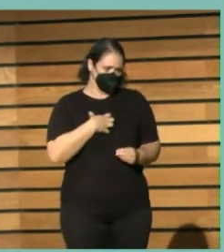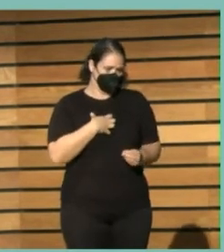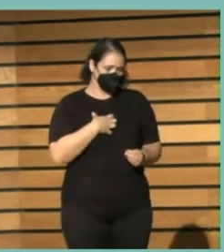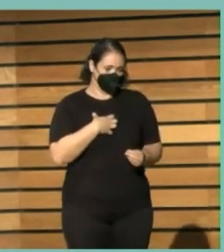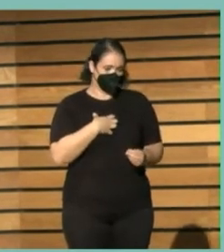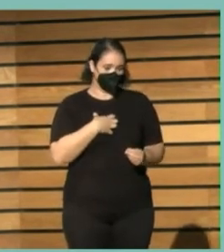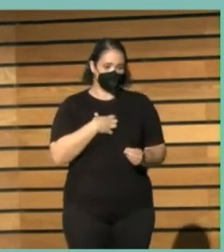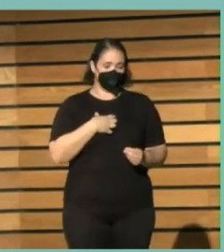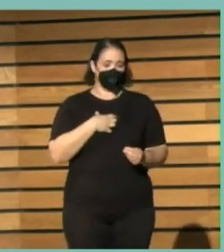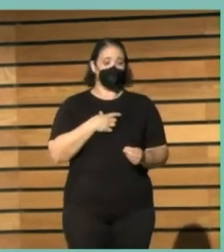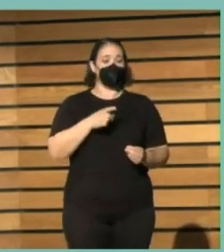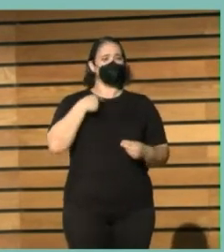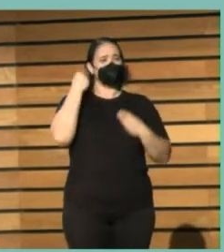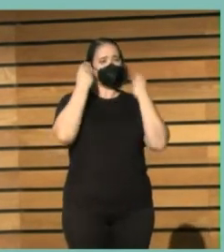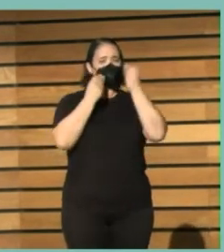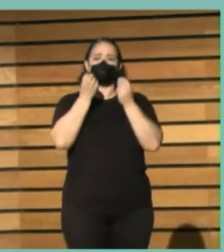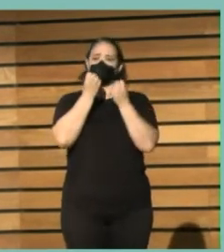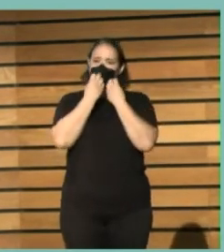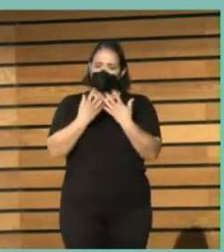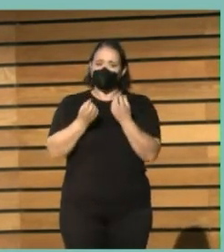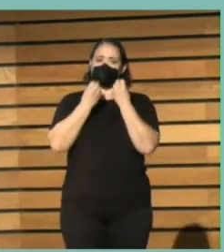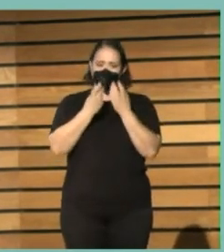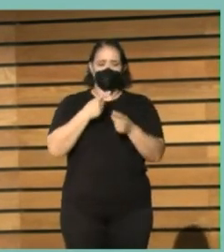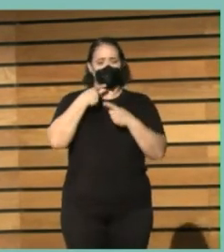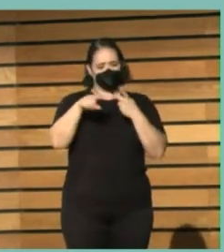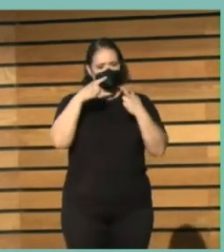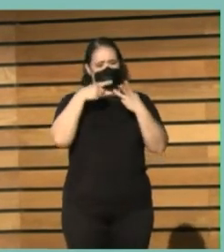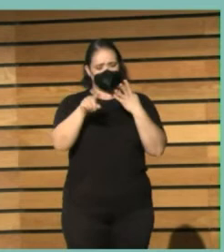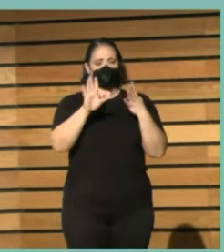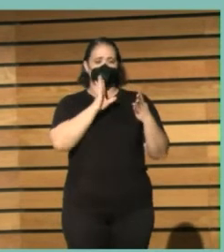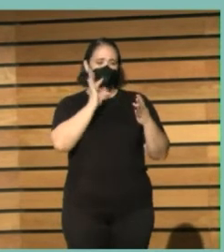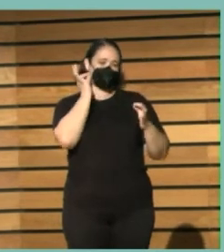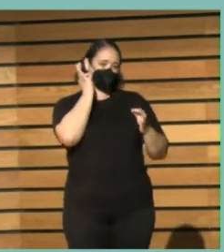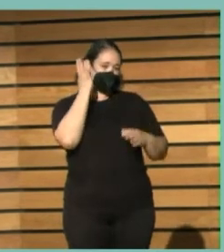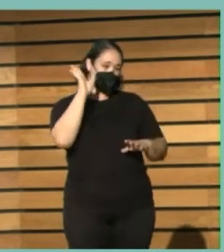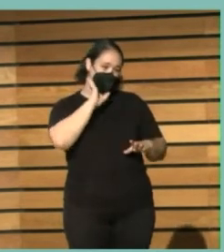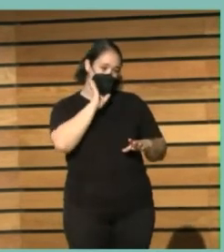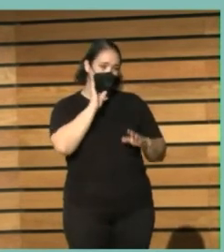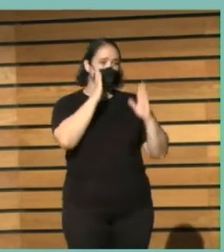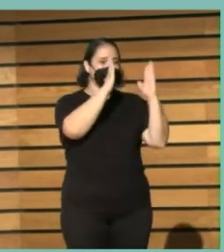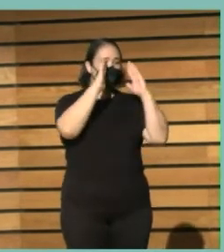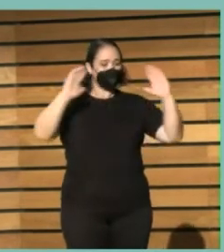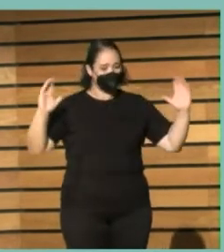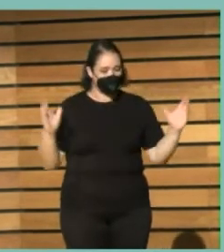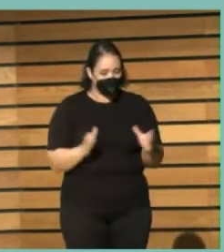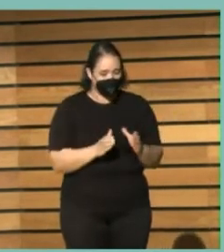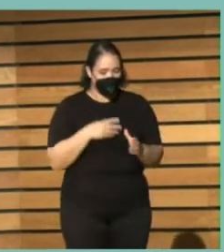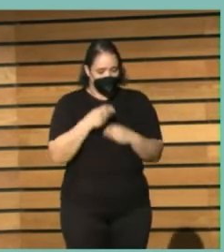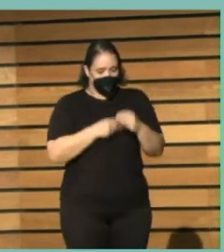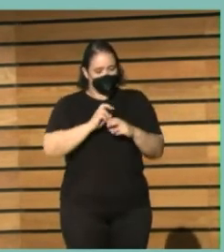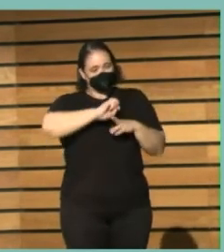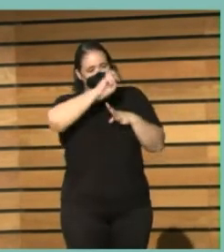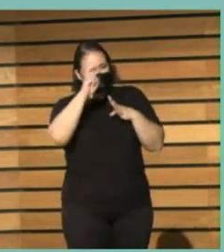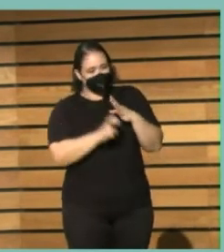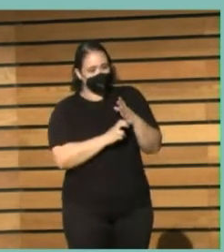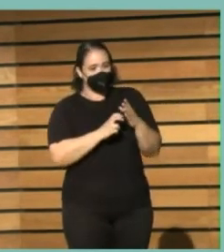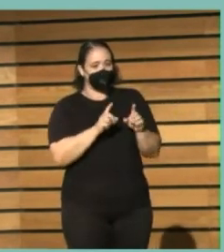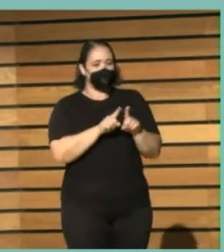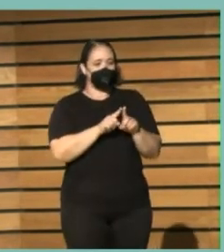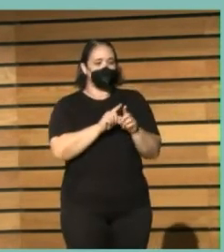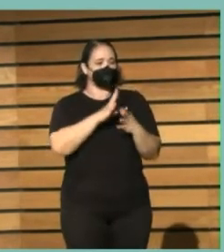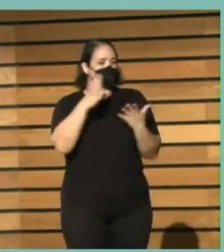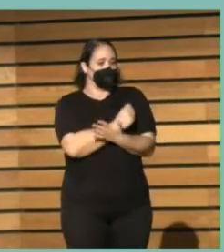Arucas y pensaba está muy bien y es muy loable y en las bibliotecas pequeñas uno tiene que hacer un poco de todo es como Fregoli